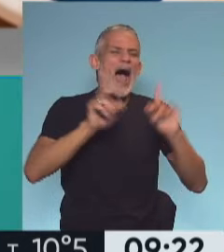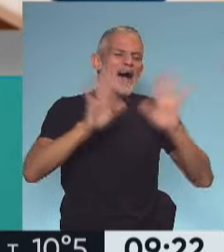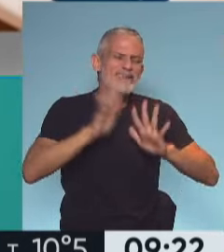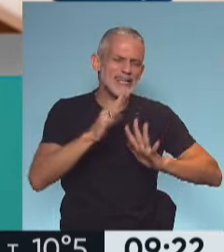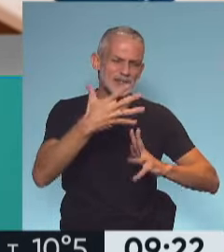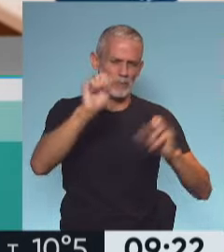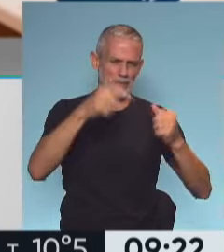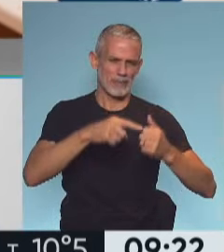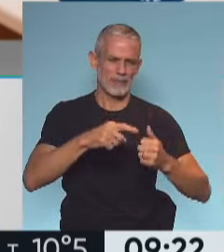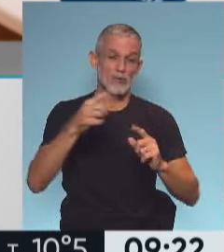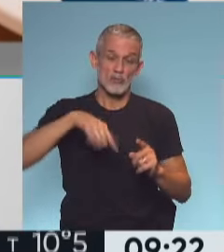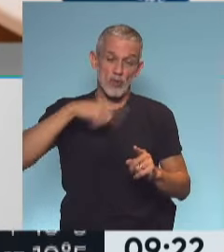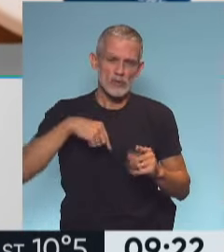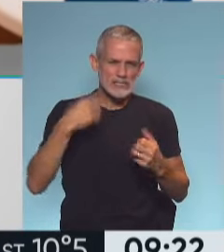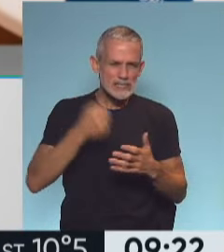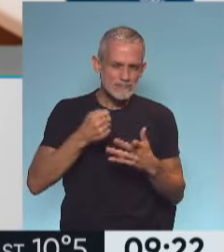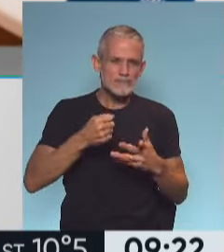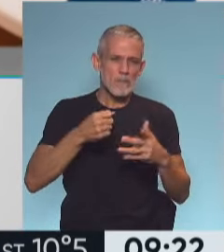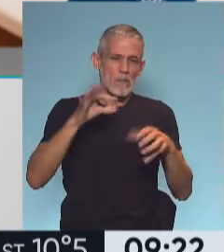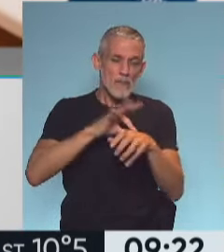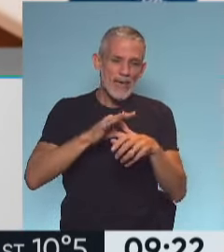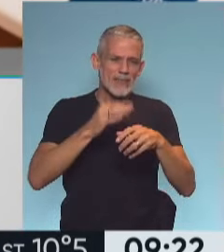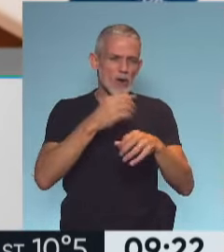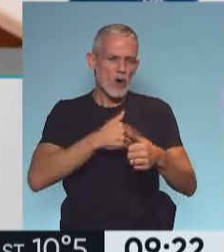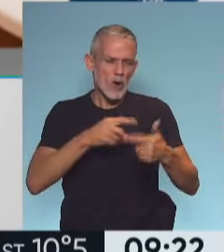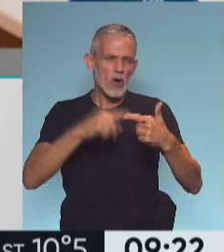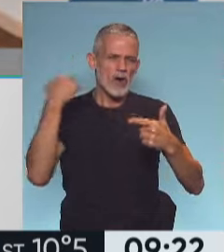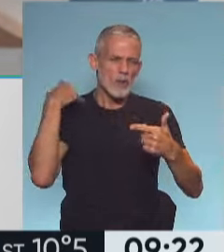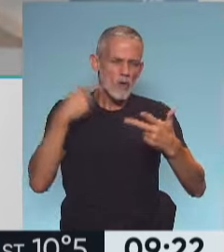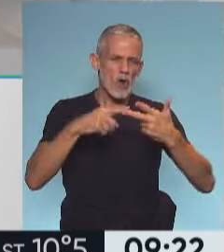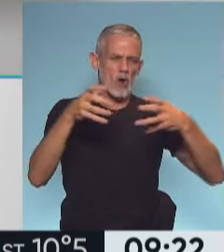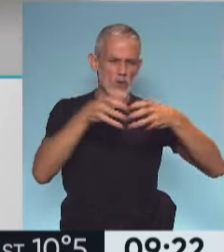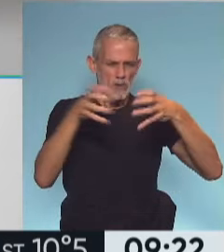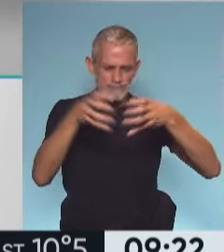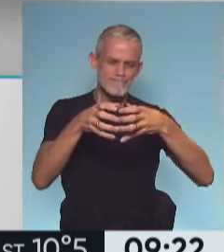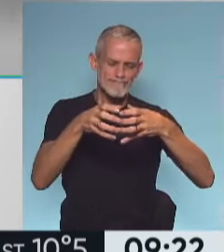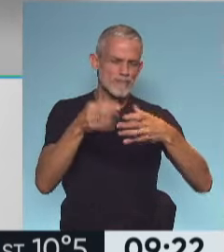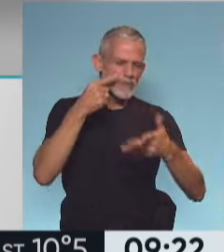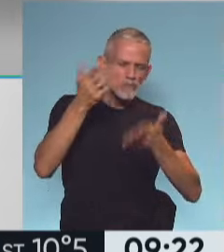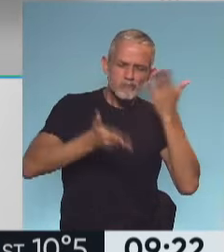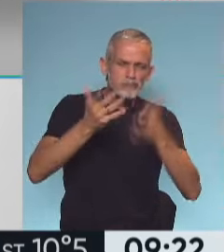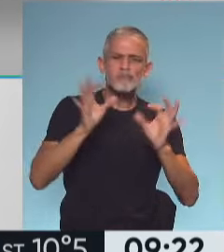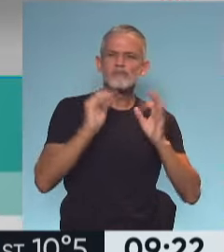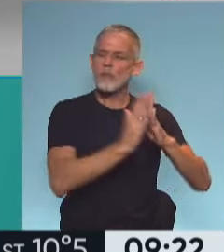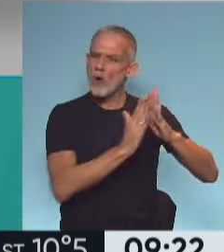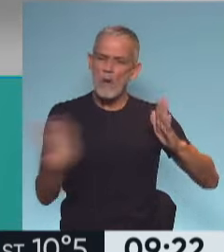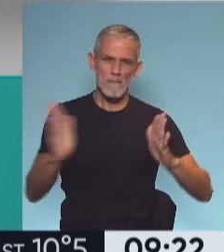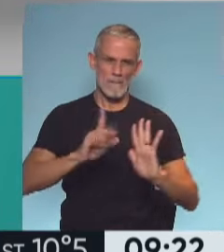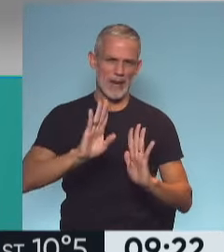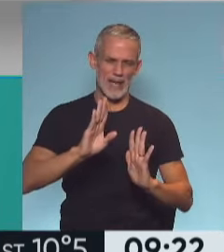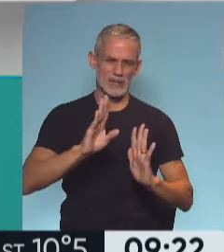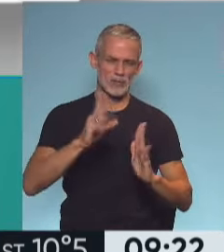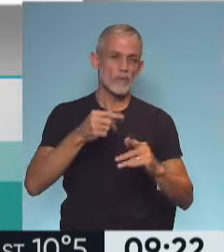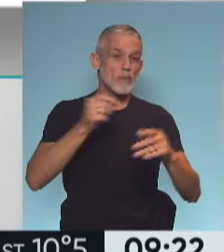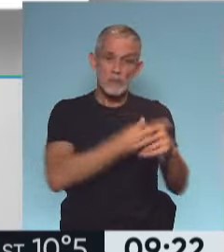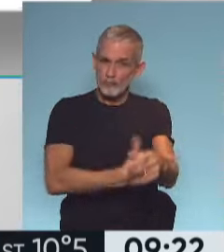Lo que estamos tratando es, hoy en día, los clínicos, los cardiólogos, los neumonólogos, una evaluación completa post-COVID. Es decir, un